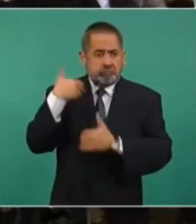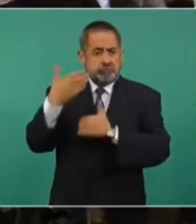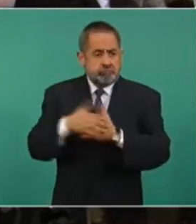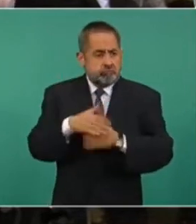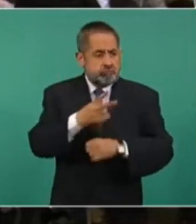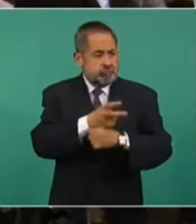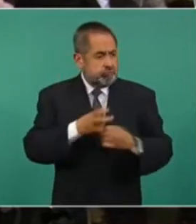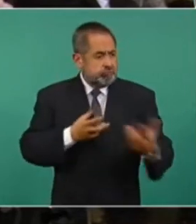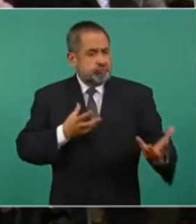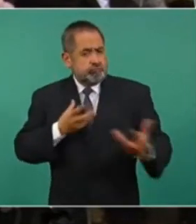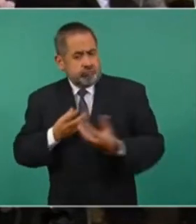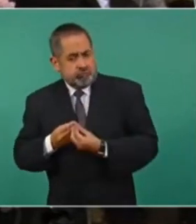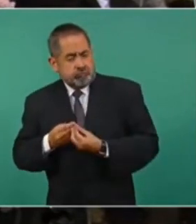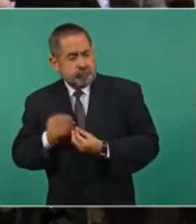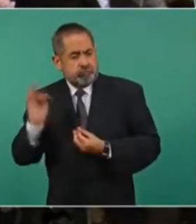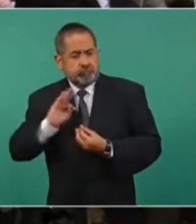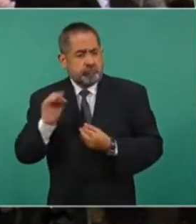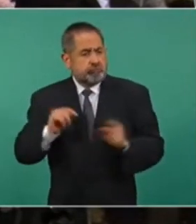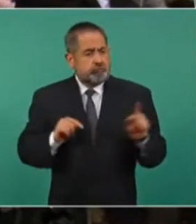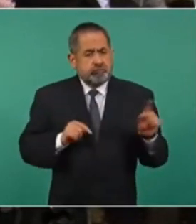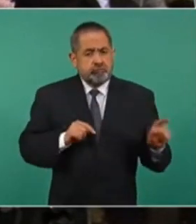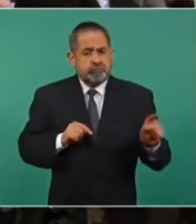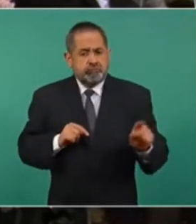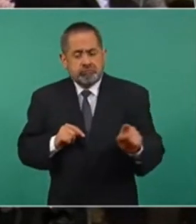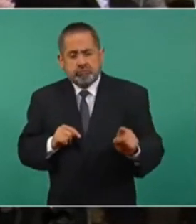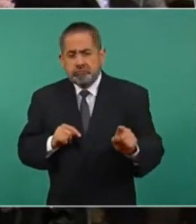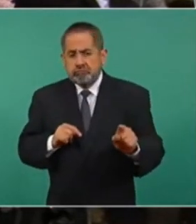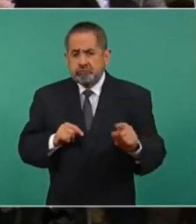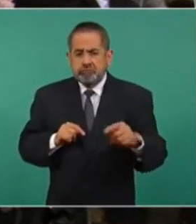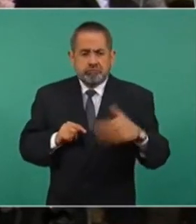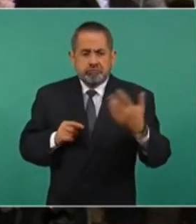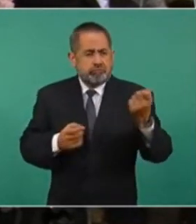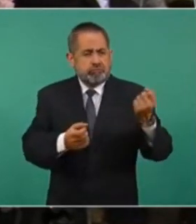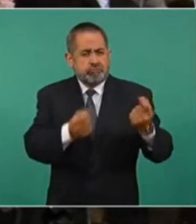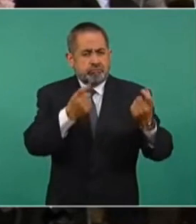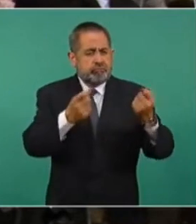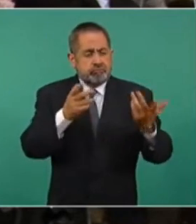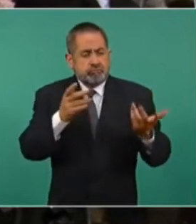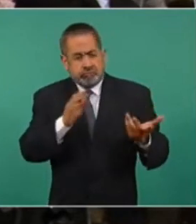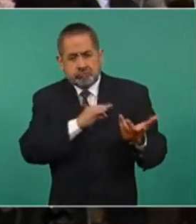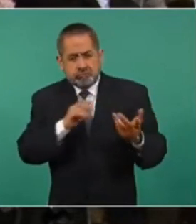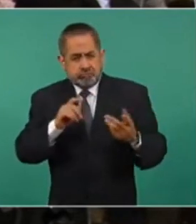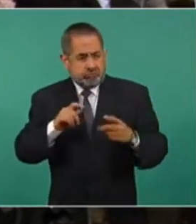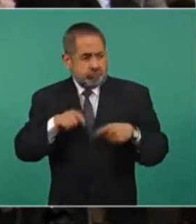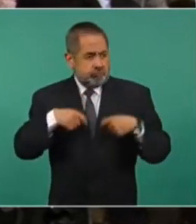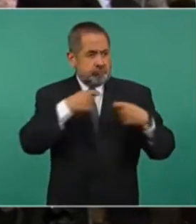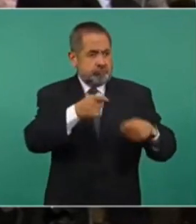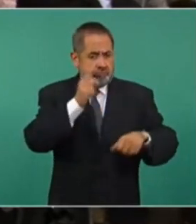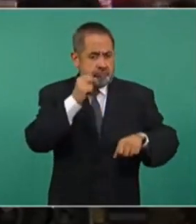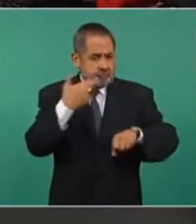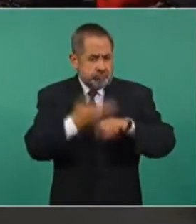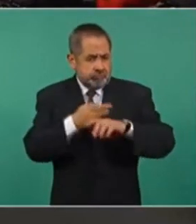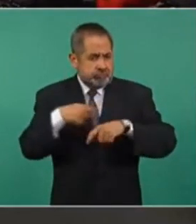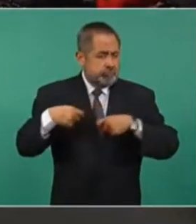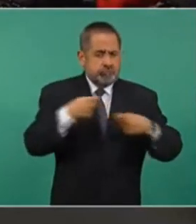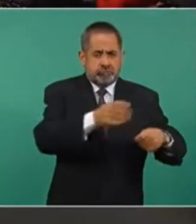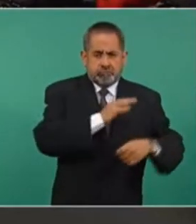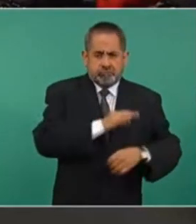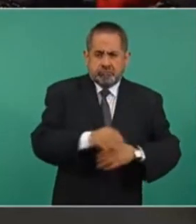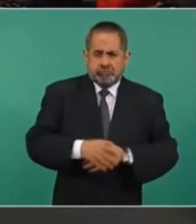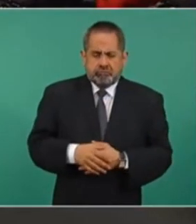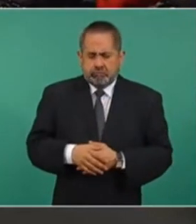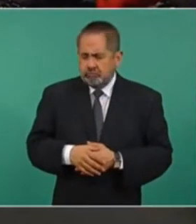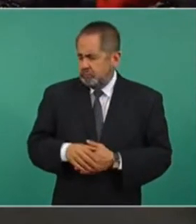sumarse a la 4T? Y en el caso que fuera así, ¿alguna secretaria en particular podrían ellos encajar? Sí,